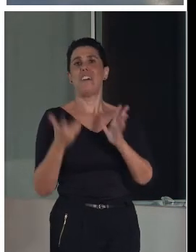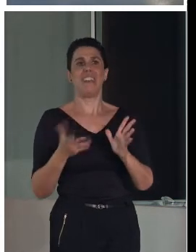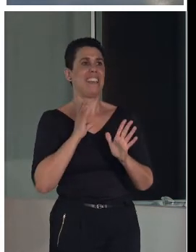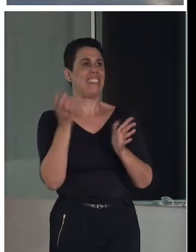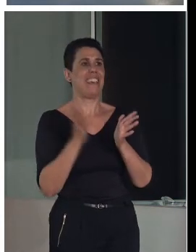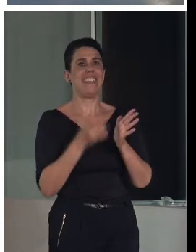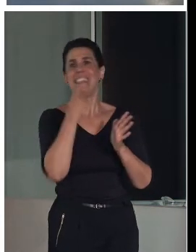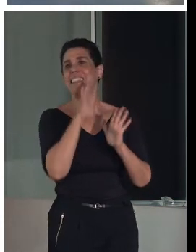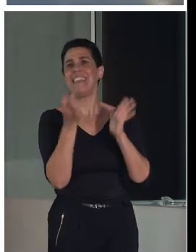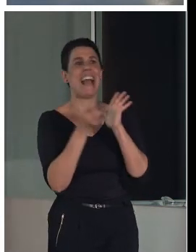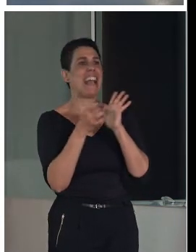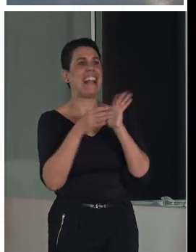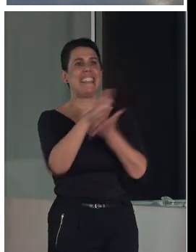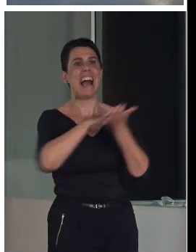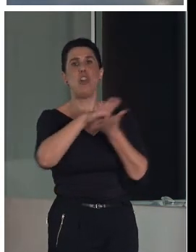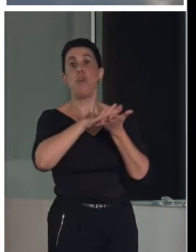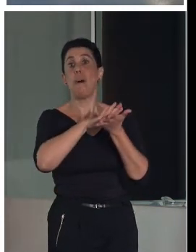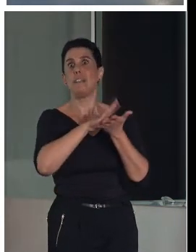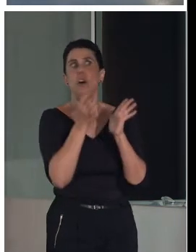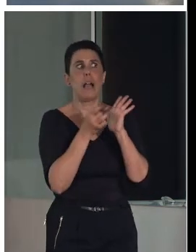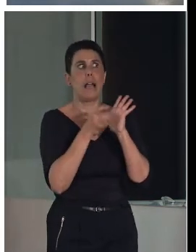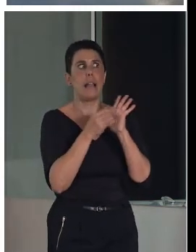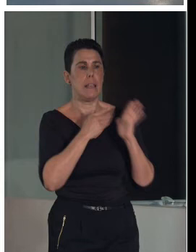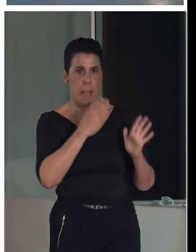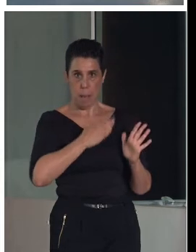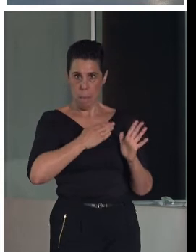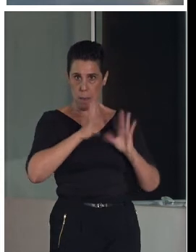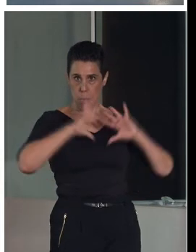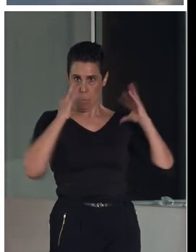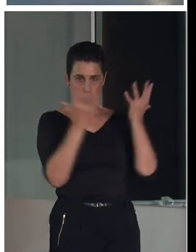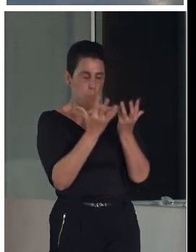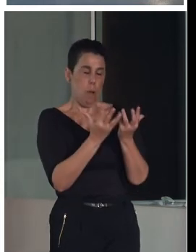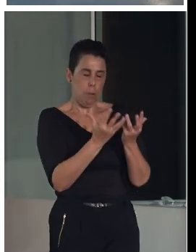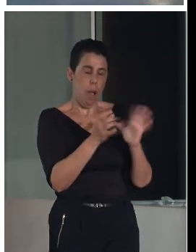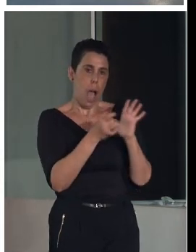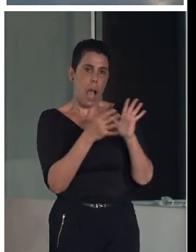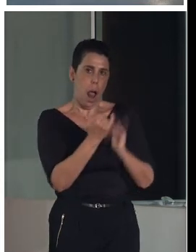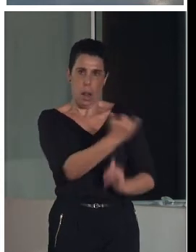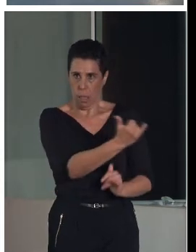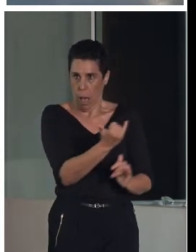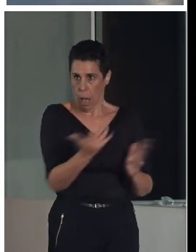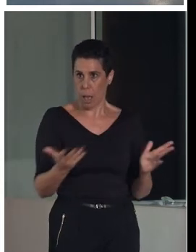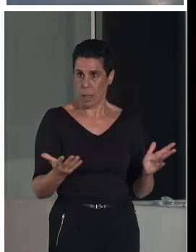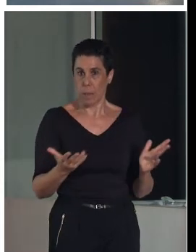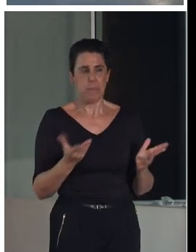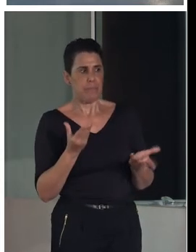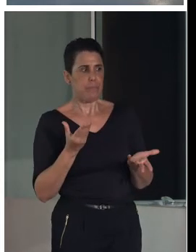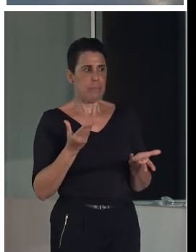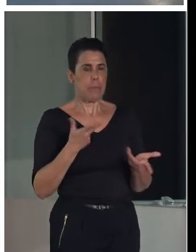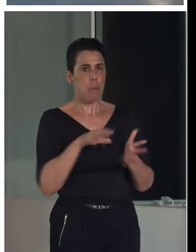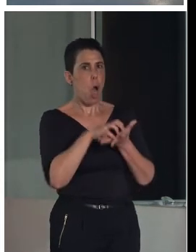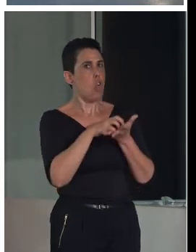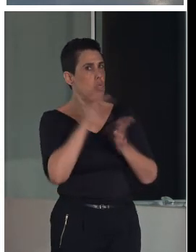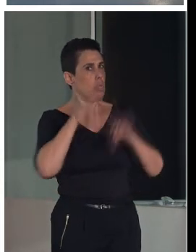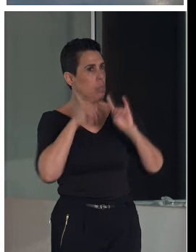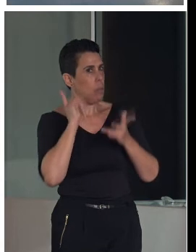triángulo de Schengen, que es calidad del patrimonio. En el patrimonio mundial se da por hecho que tiene calidad, pero muchas veces hay dudas.